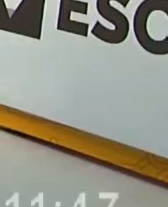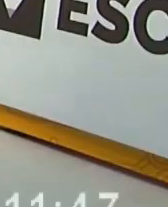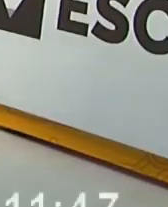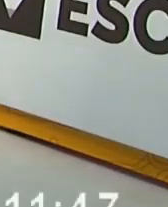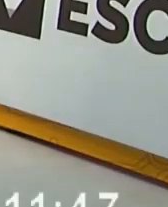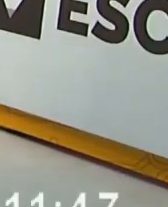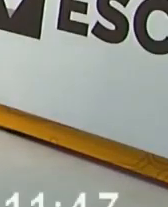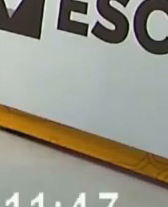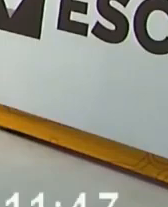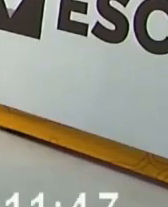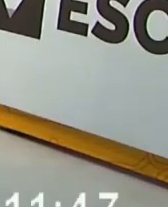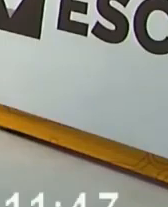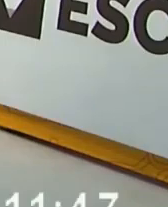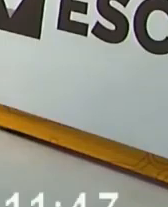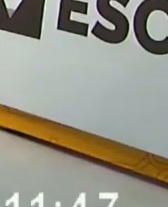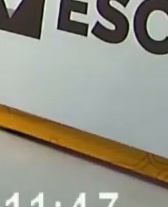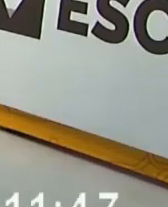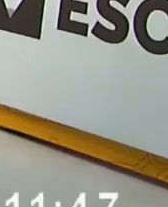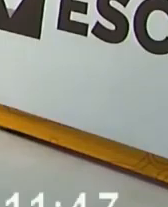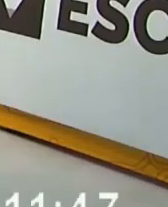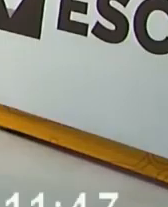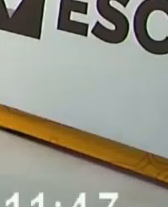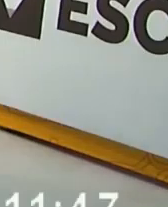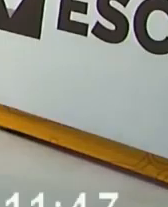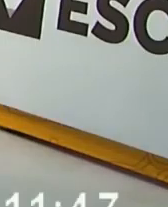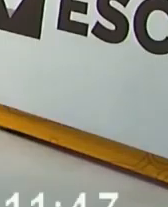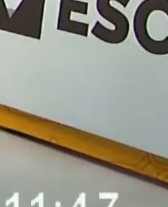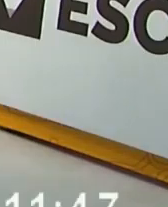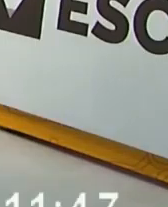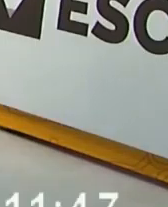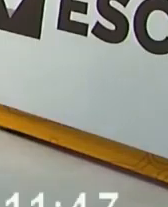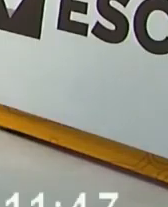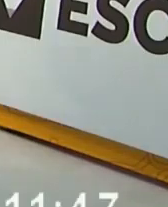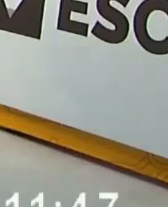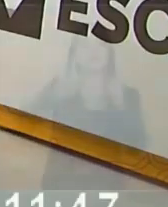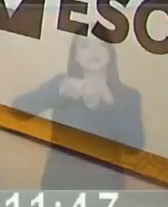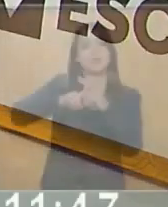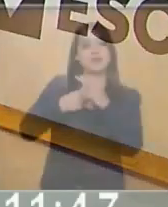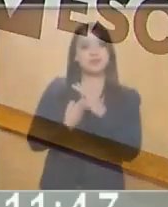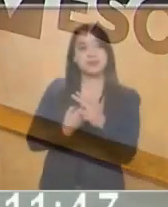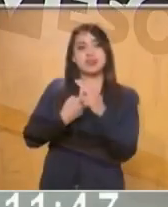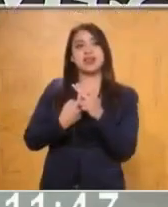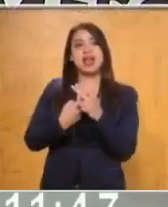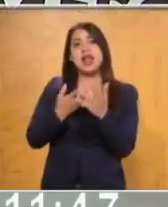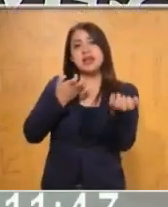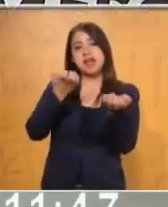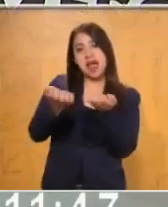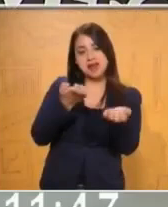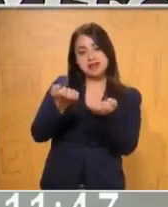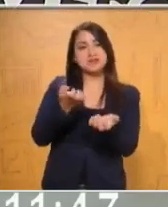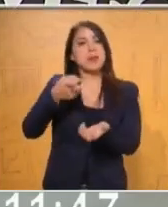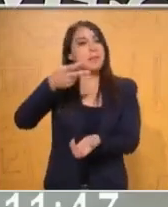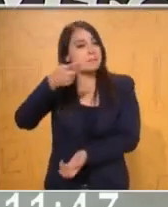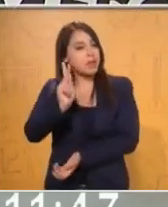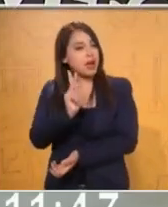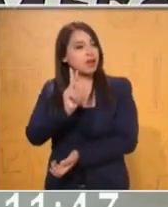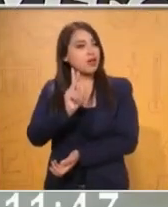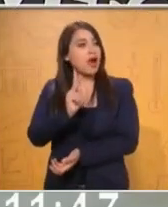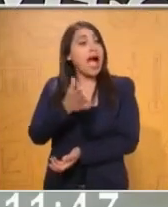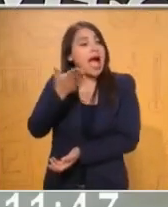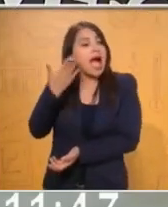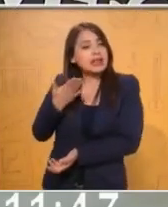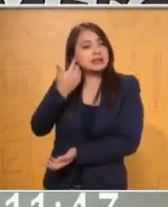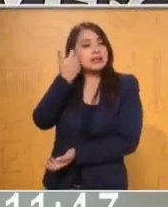ya estamos listos aquí nuevamente con ustedes un viernes más. Así es que, pues vamos a iniciar con una pausa activa, pero antes de eso, pues vamos a